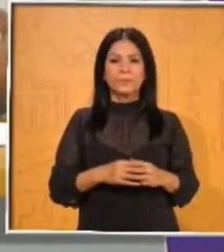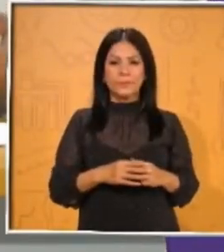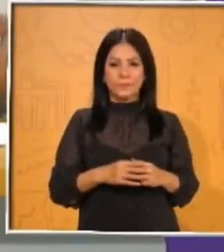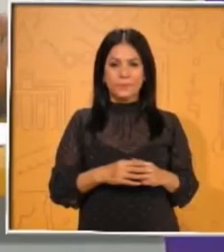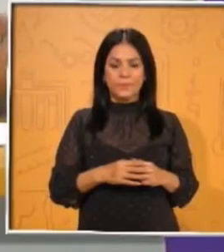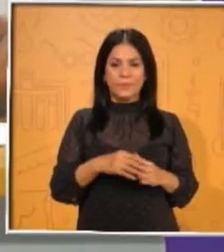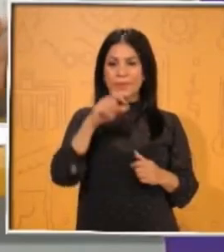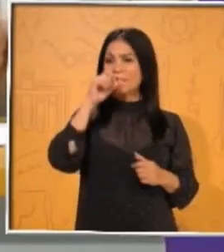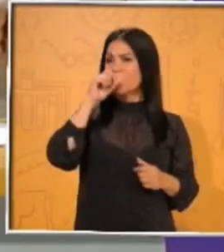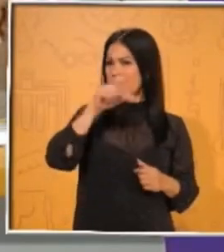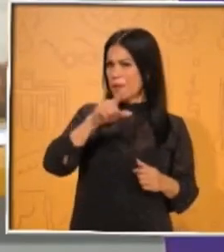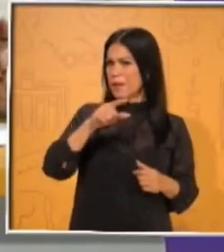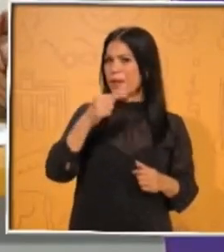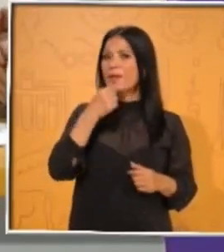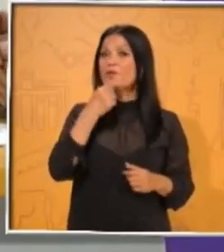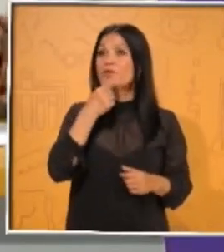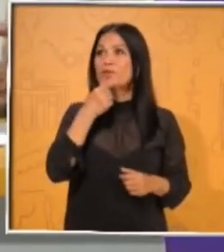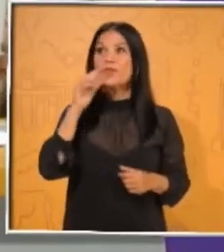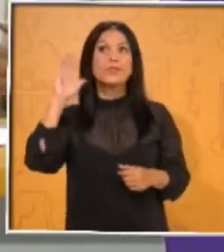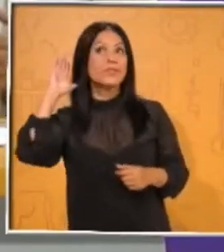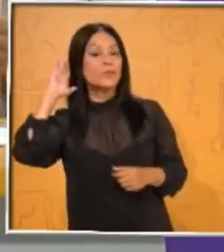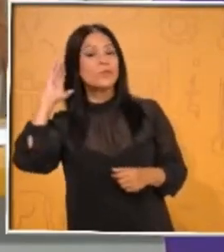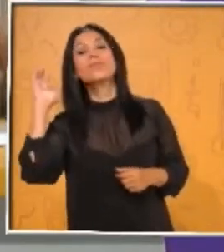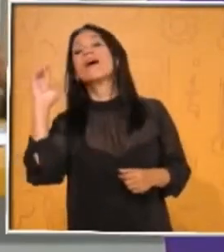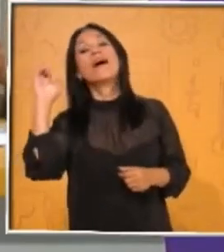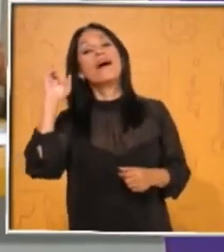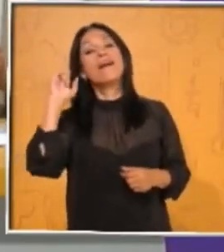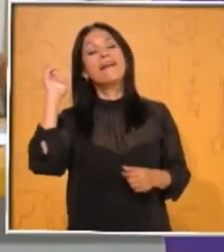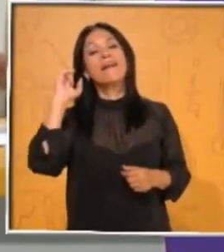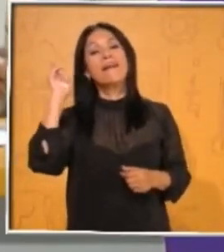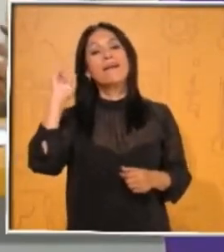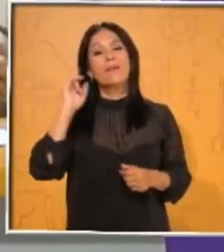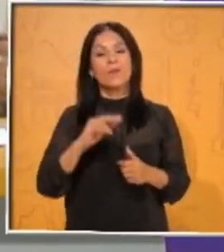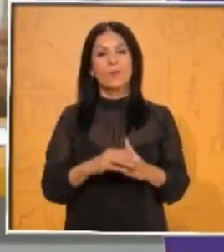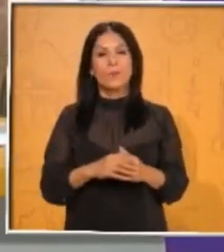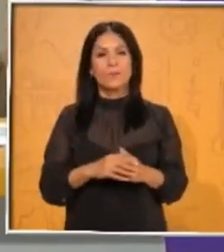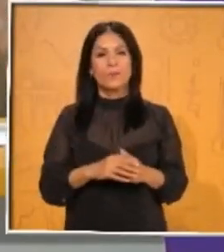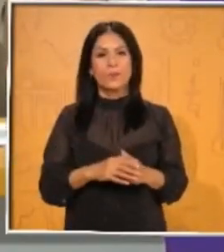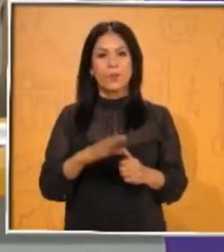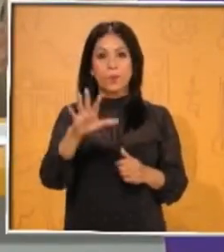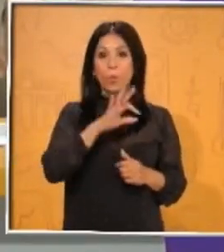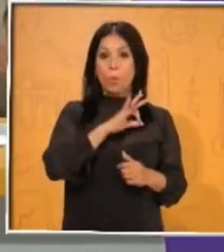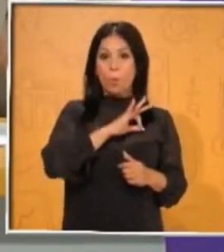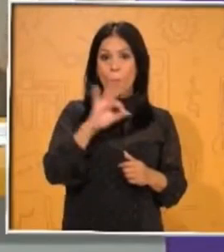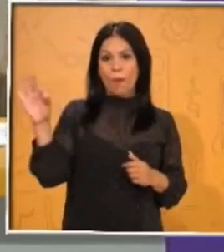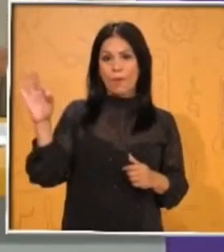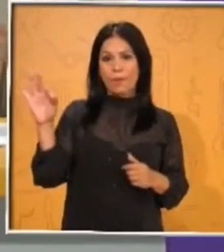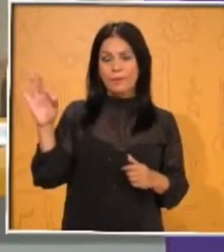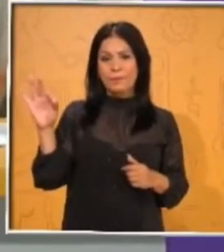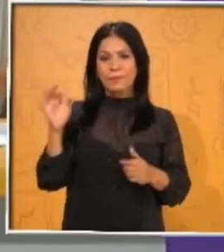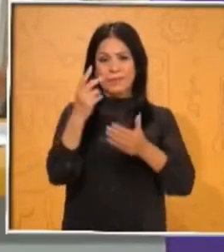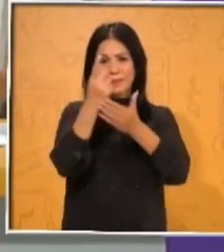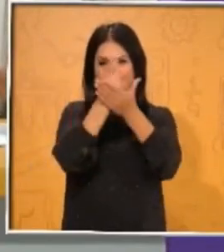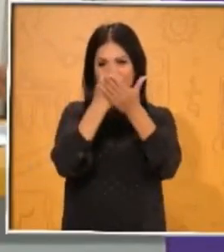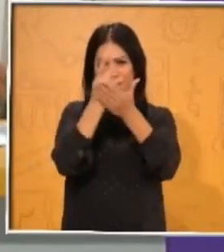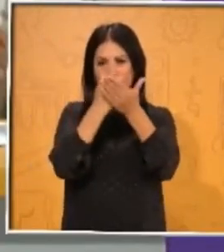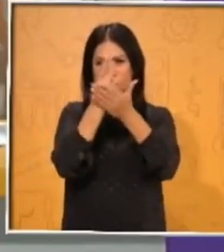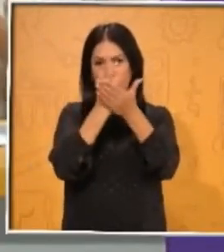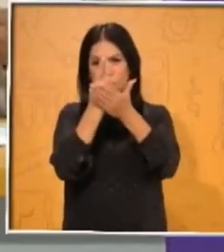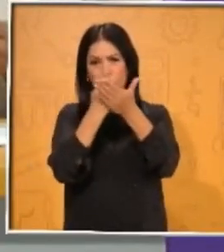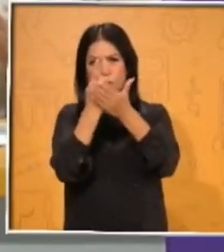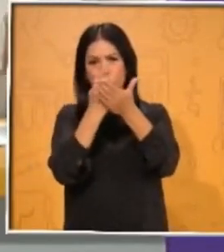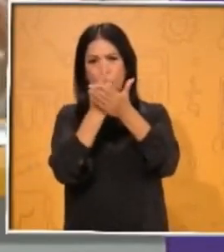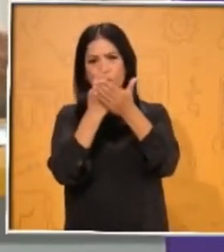escuchando a través de la radio, les queremos recordar que ustedes en el trabajo que pueden hacer es o tomar algunas imágenes de imanes que tengan en su casa,